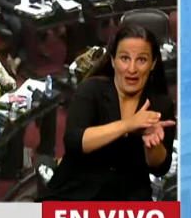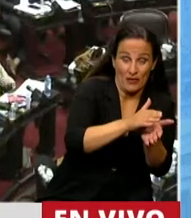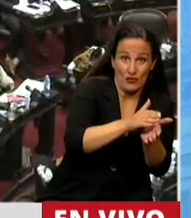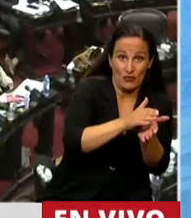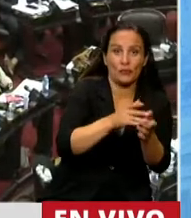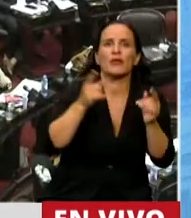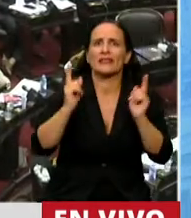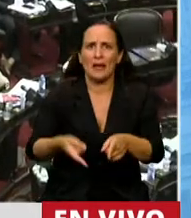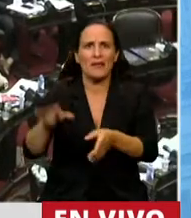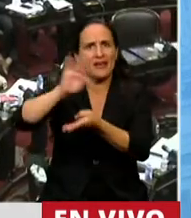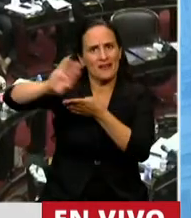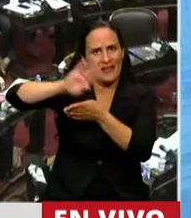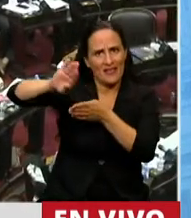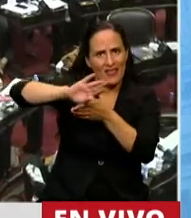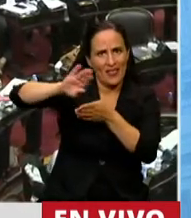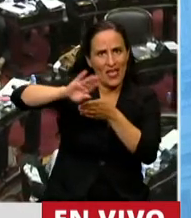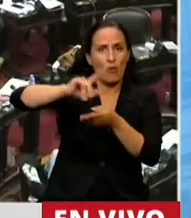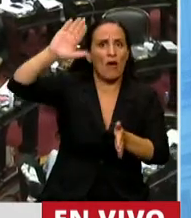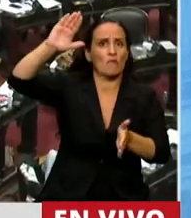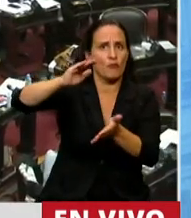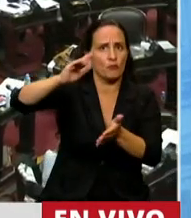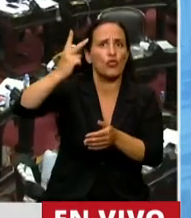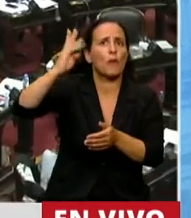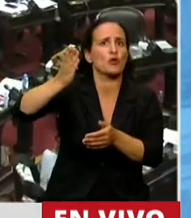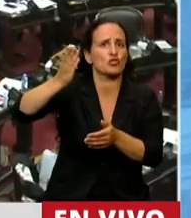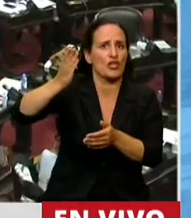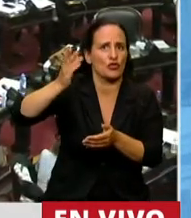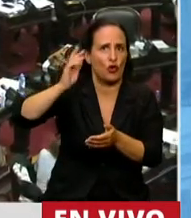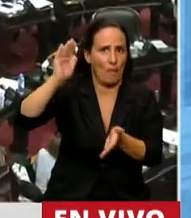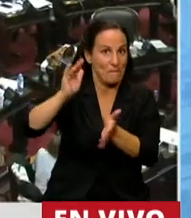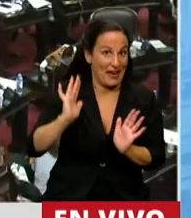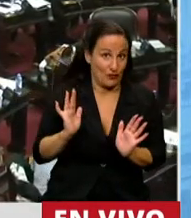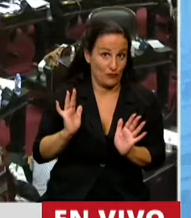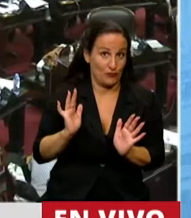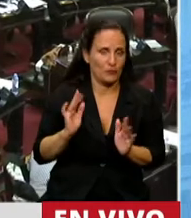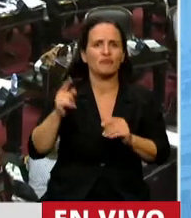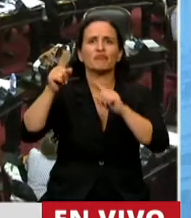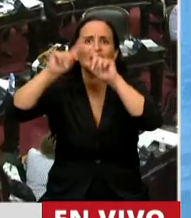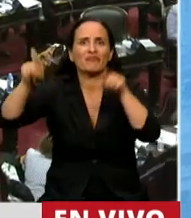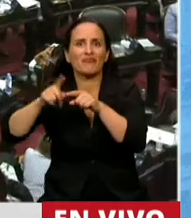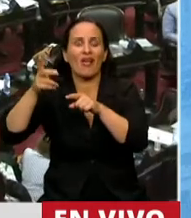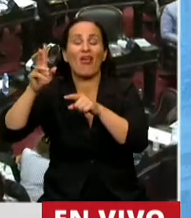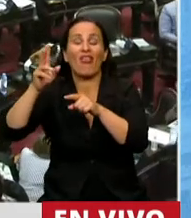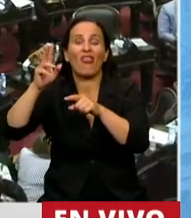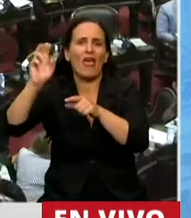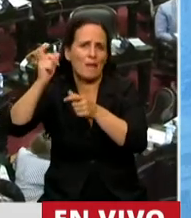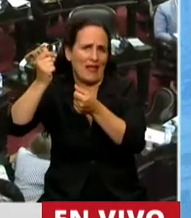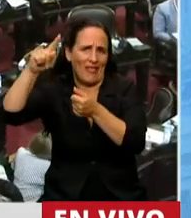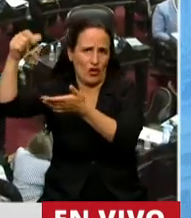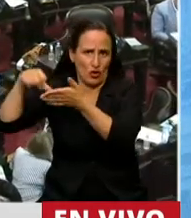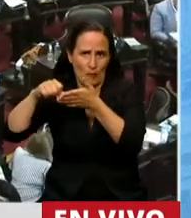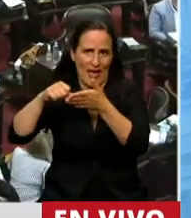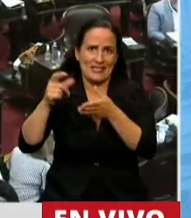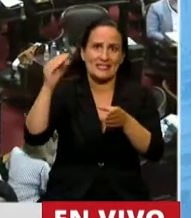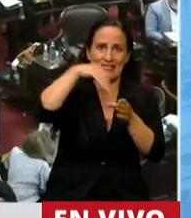capital adeudado en casi el 2%. En el caso de los títulos de moneda extranjera bajo legislación local, dado